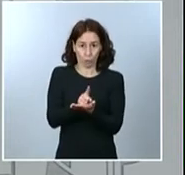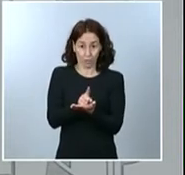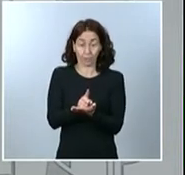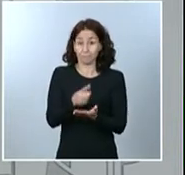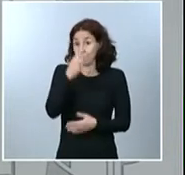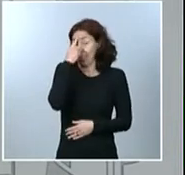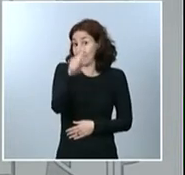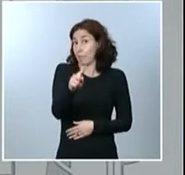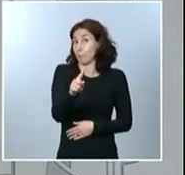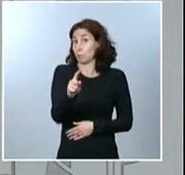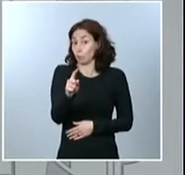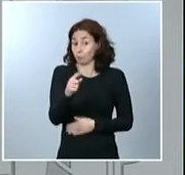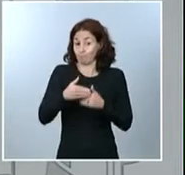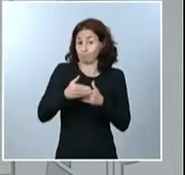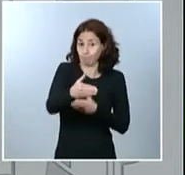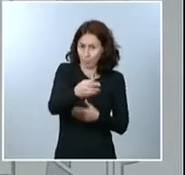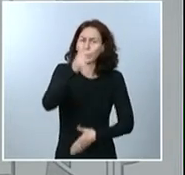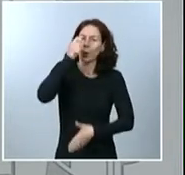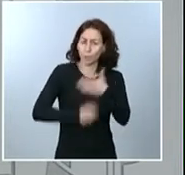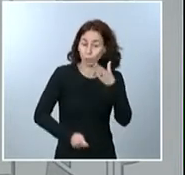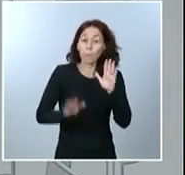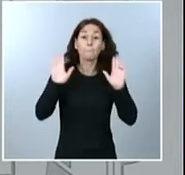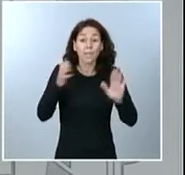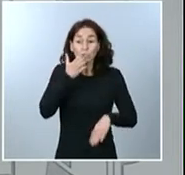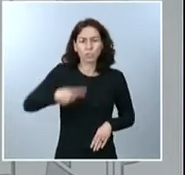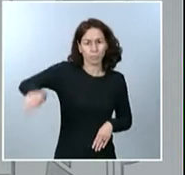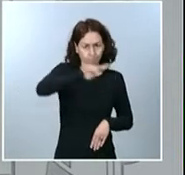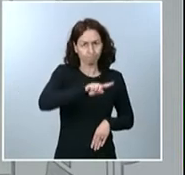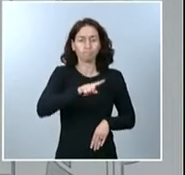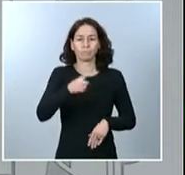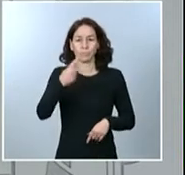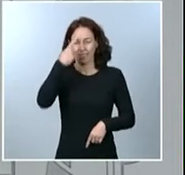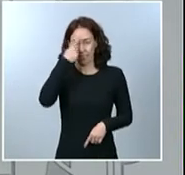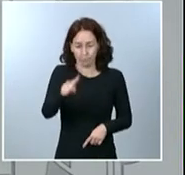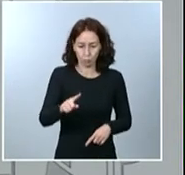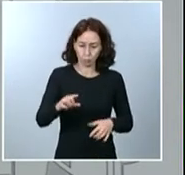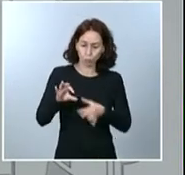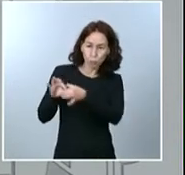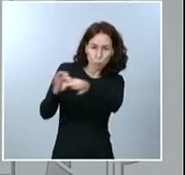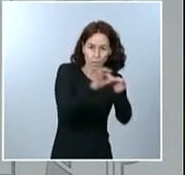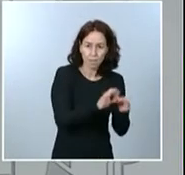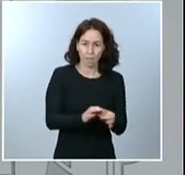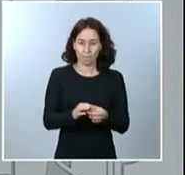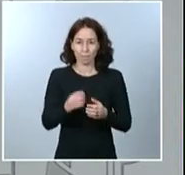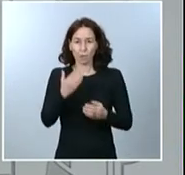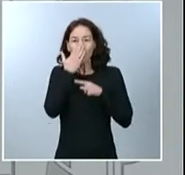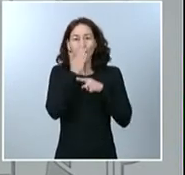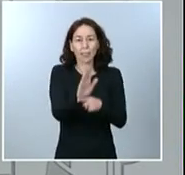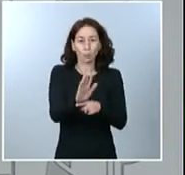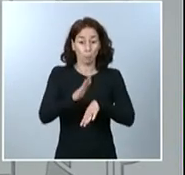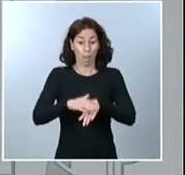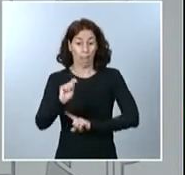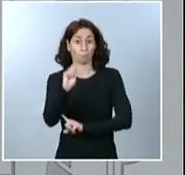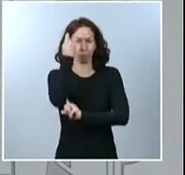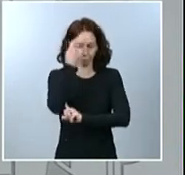va a ser dura, pero con disciplina social, con resistencia, con unidad y con moral de victoria, lo vamos a volver a lograr.